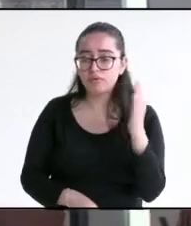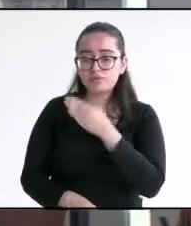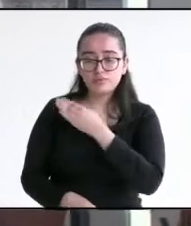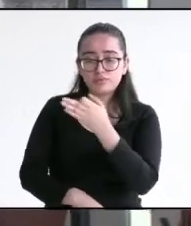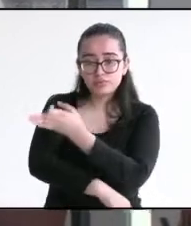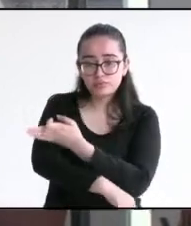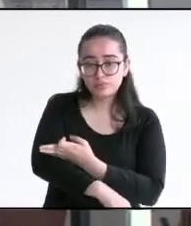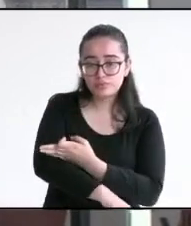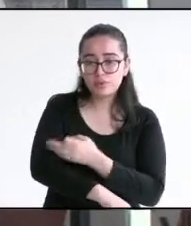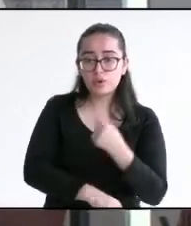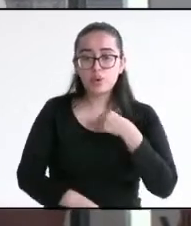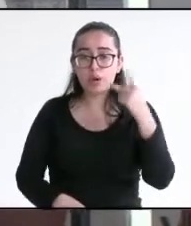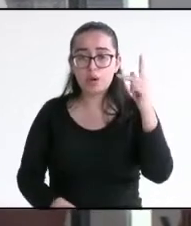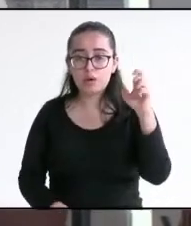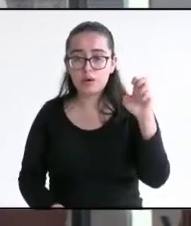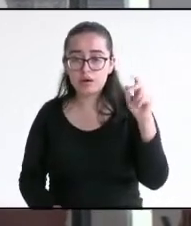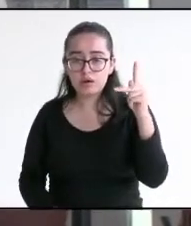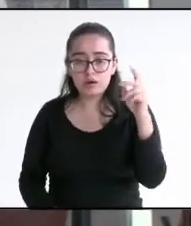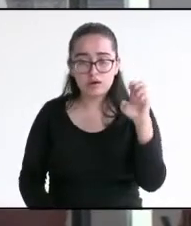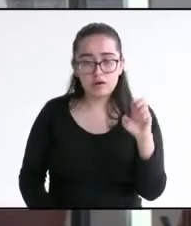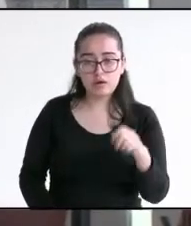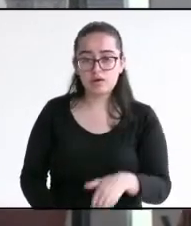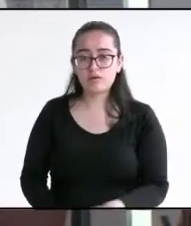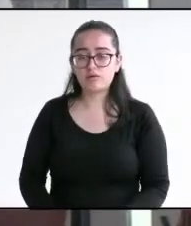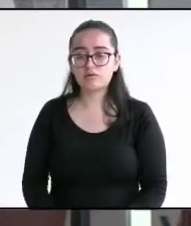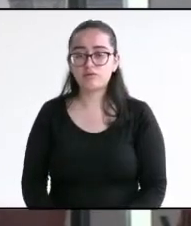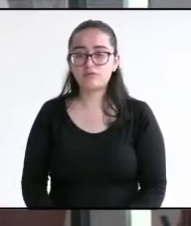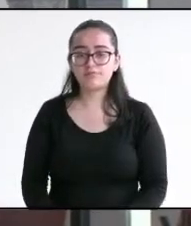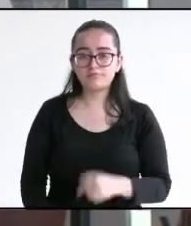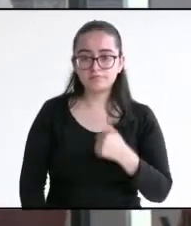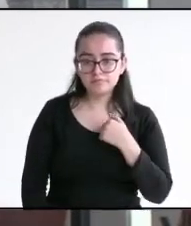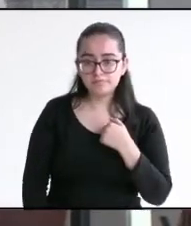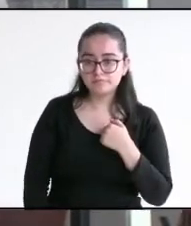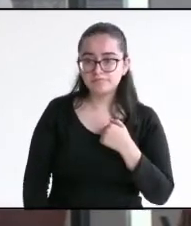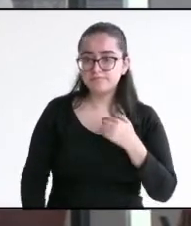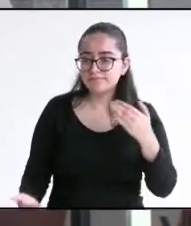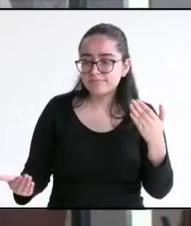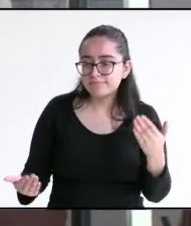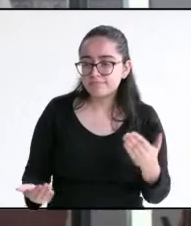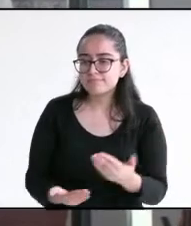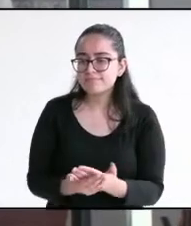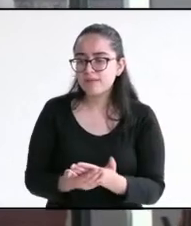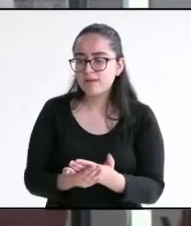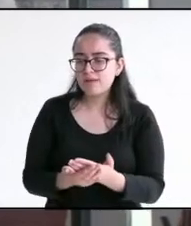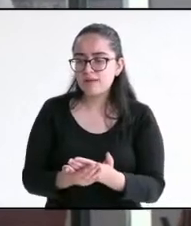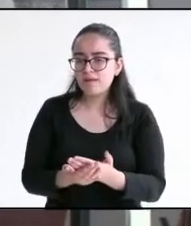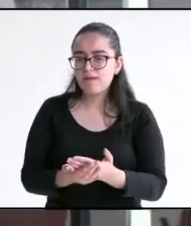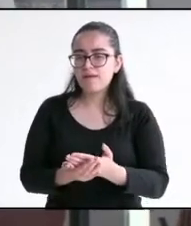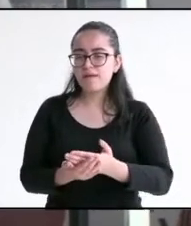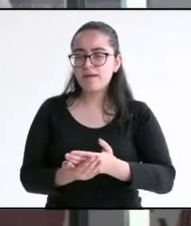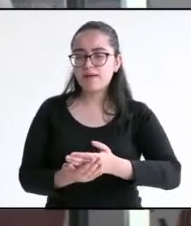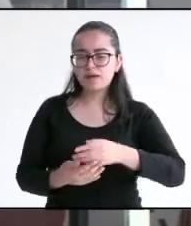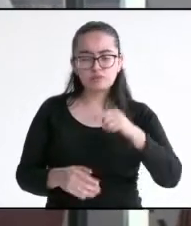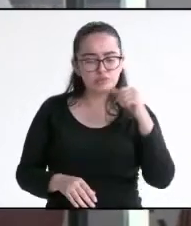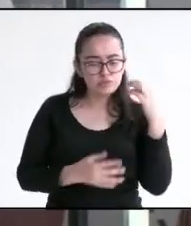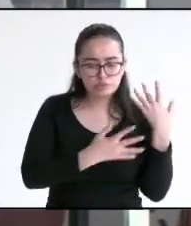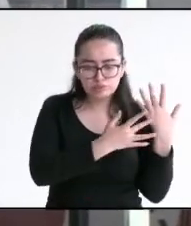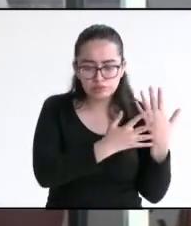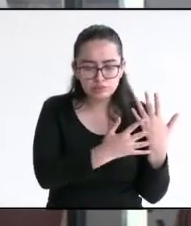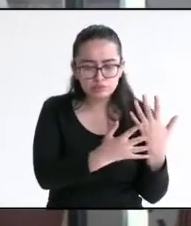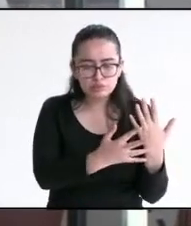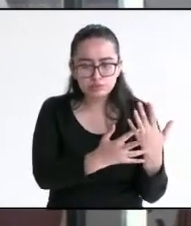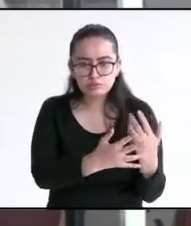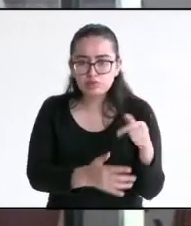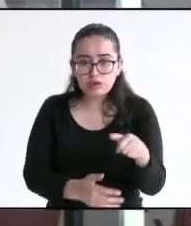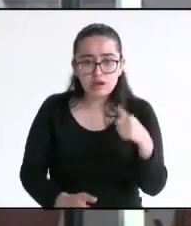Utrera, originario y vecino de la cabecera municipal. He nacido, he crecido y he vivido en este